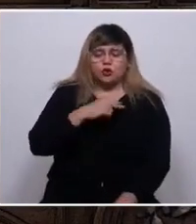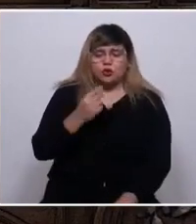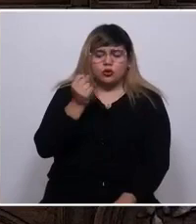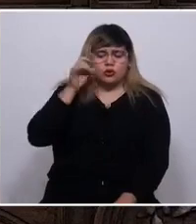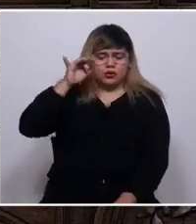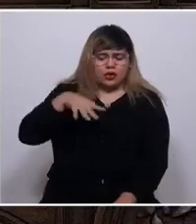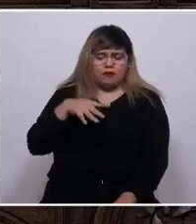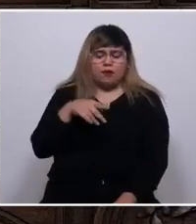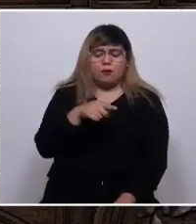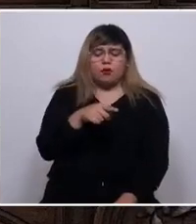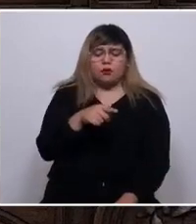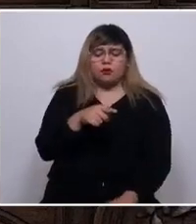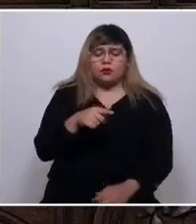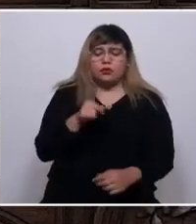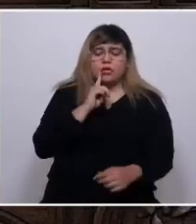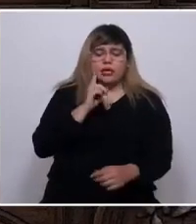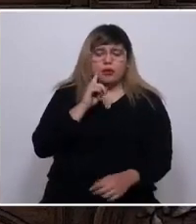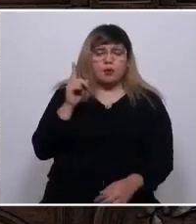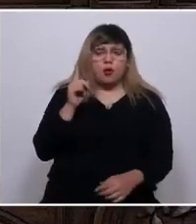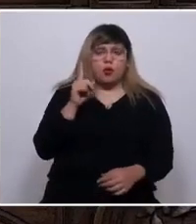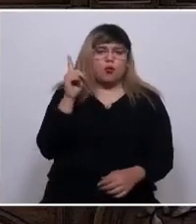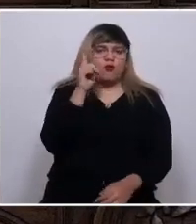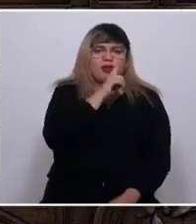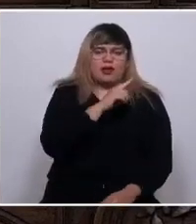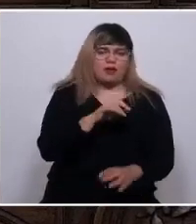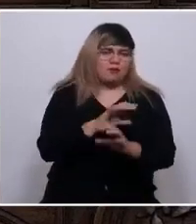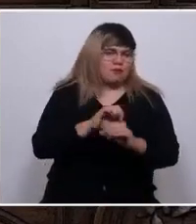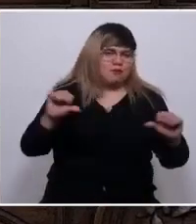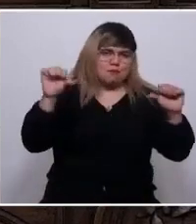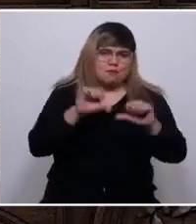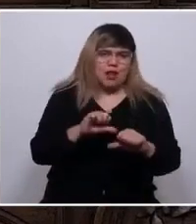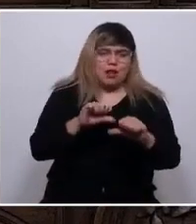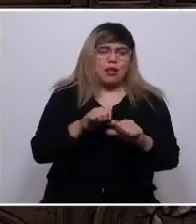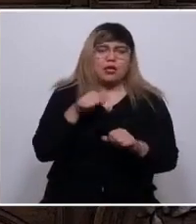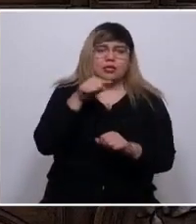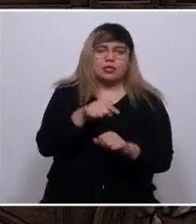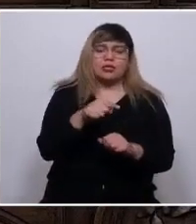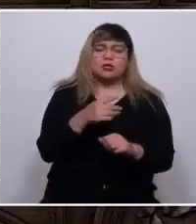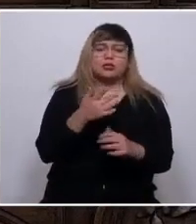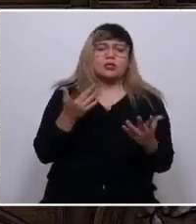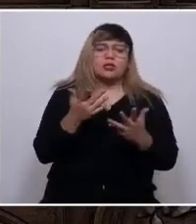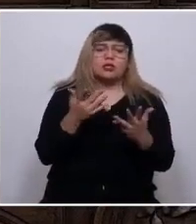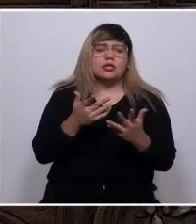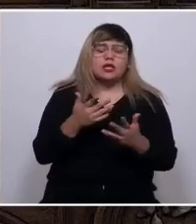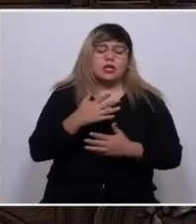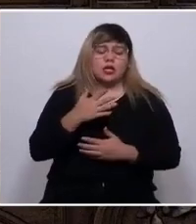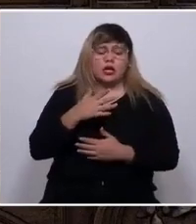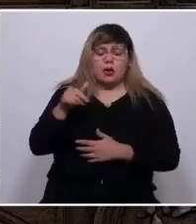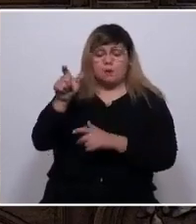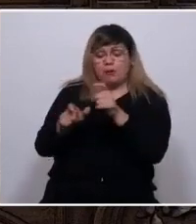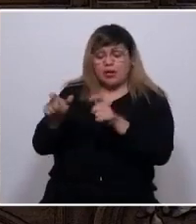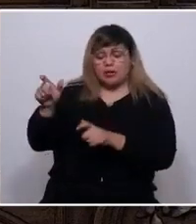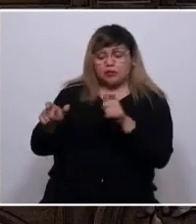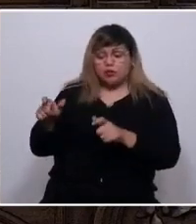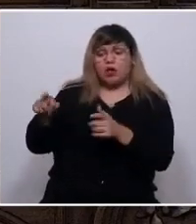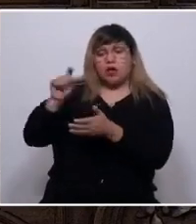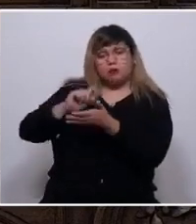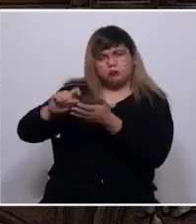tienen un final fatal. Y ese desenlace se explica por el guión con el cual sus autores las han escrito.